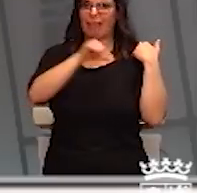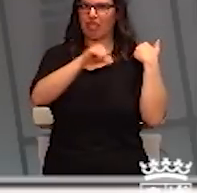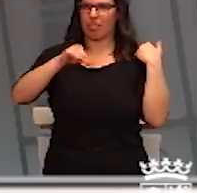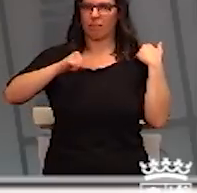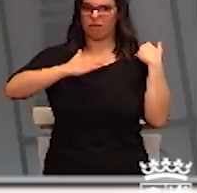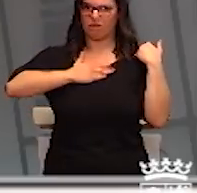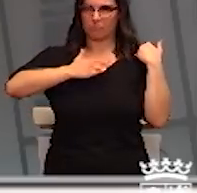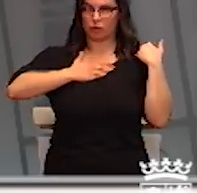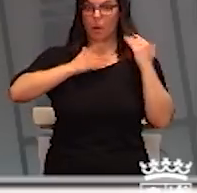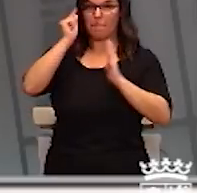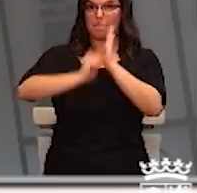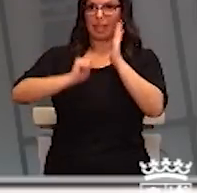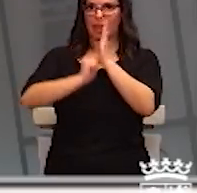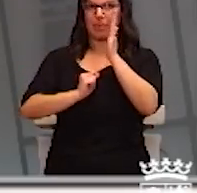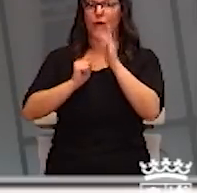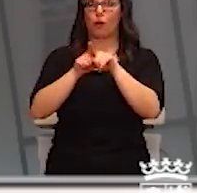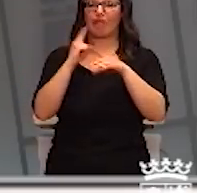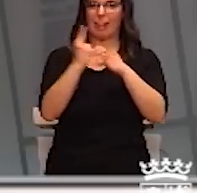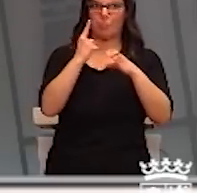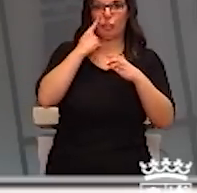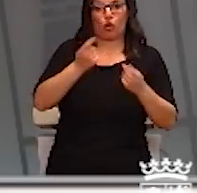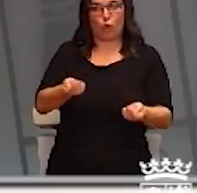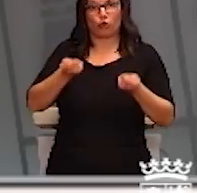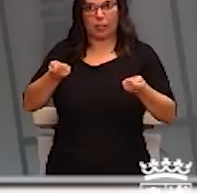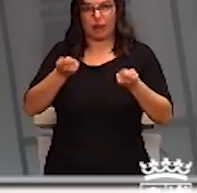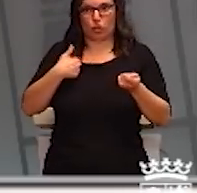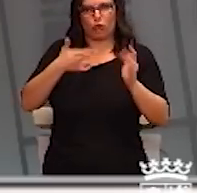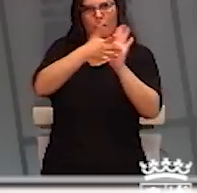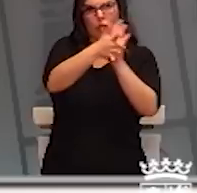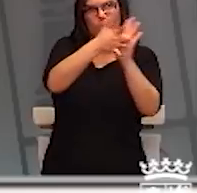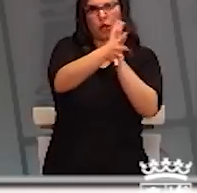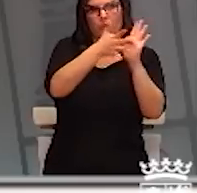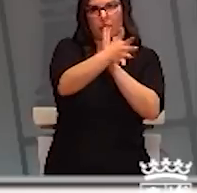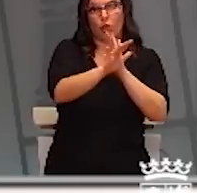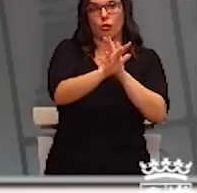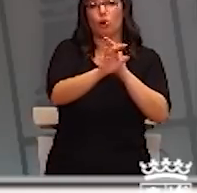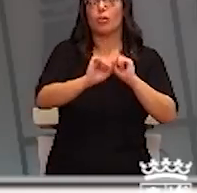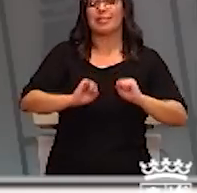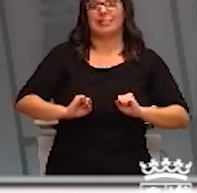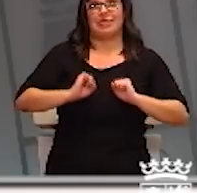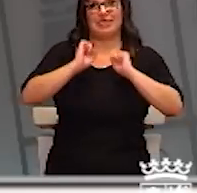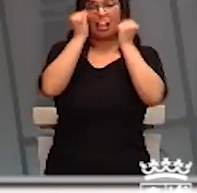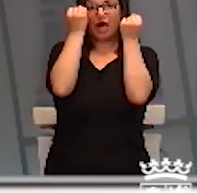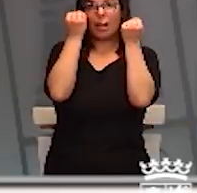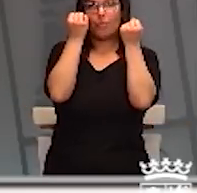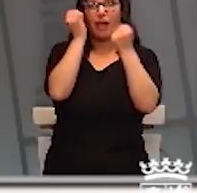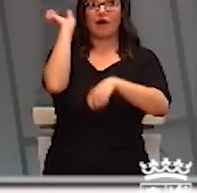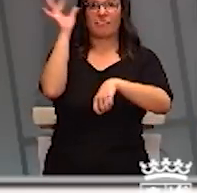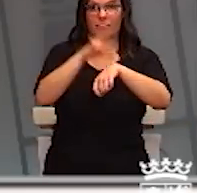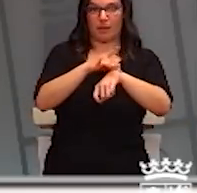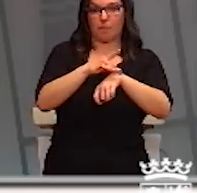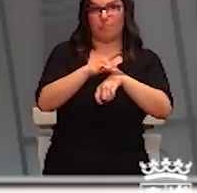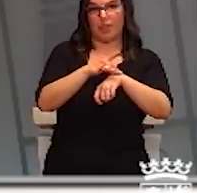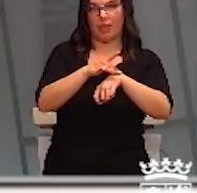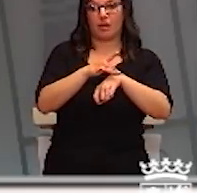Esas medidas de aislamiento y de contención no solo salvan la enfermedad de quien las